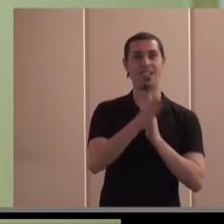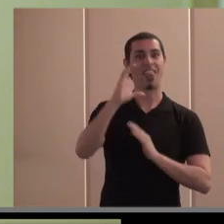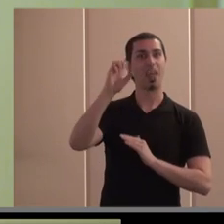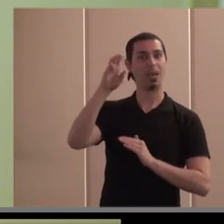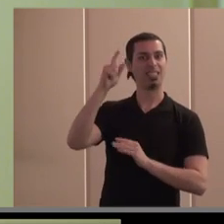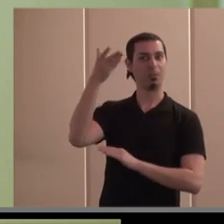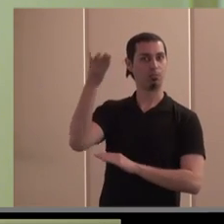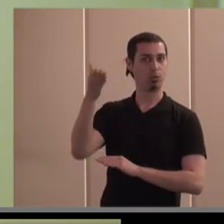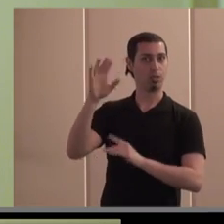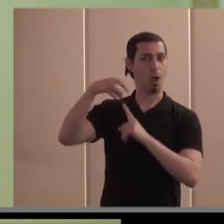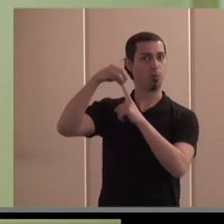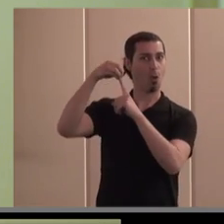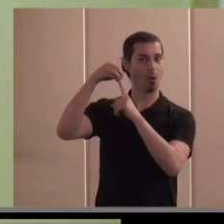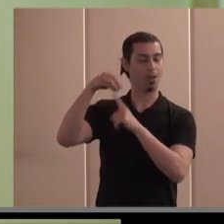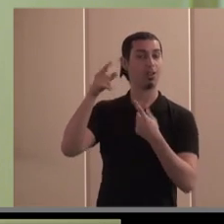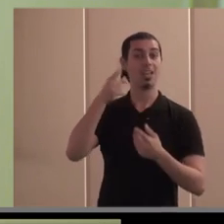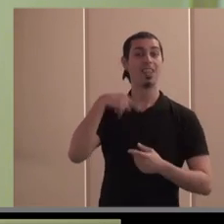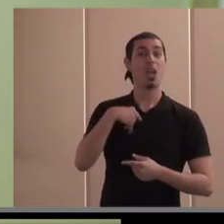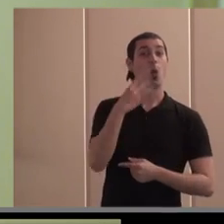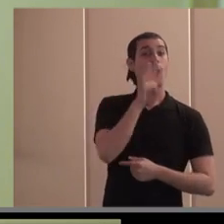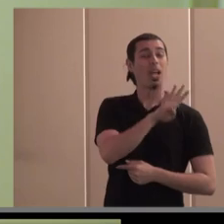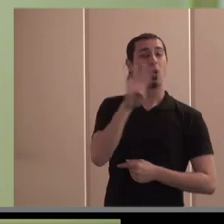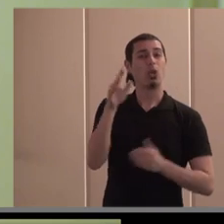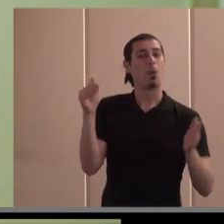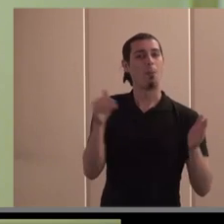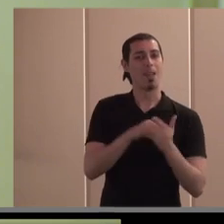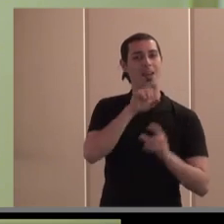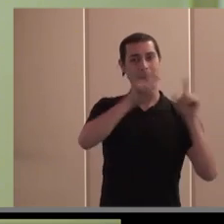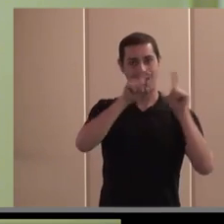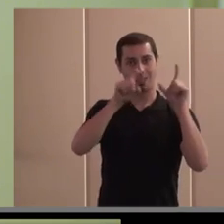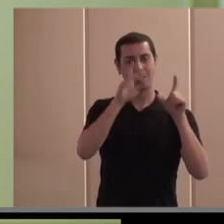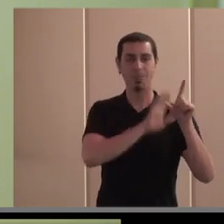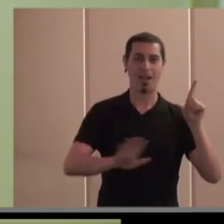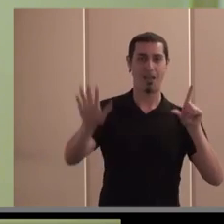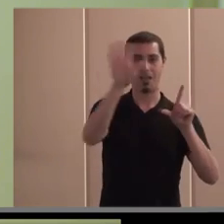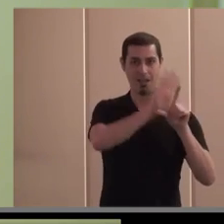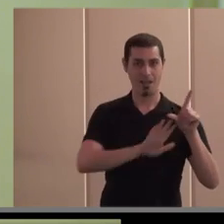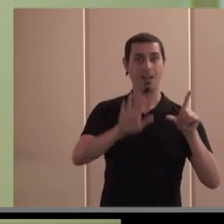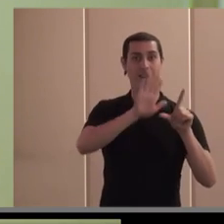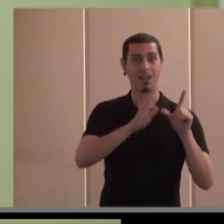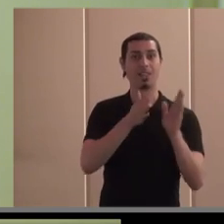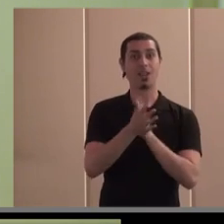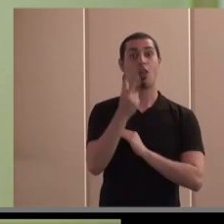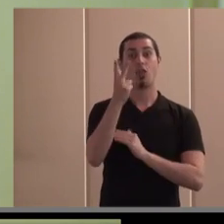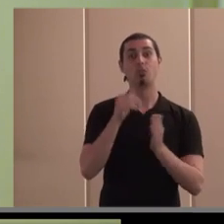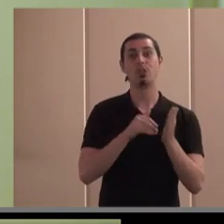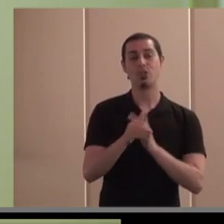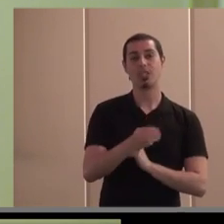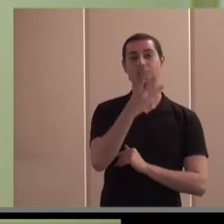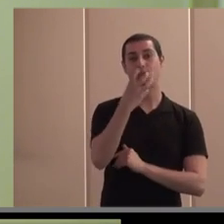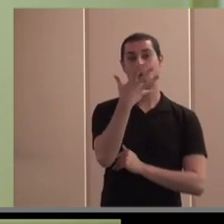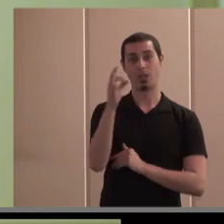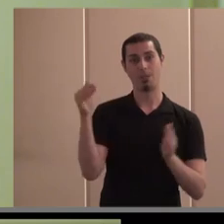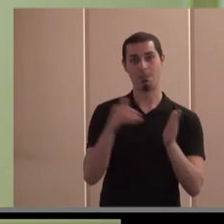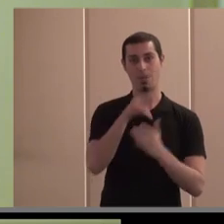CEPES, de la organización a la que represento, hay casi 44.000 empresas en toda España que representan a 2.350.000